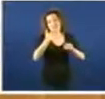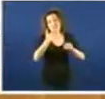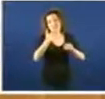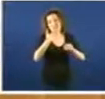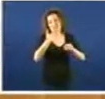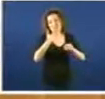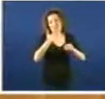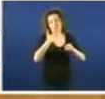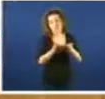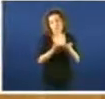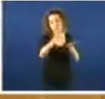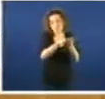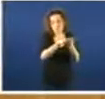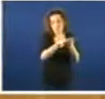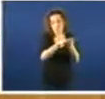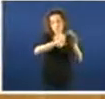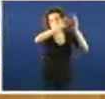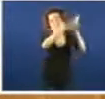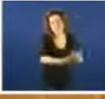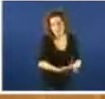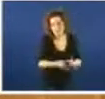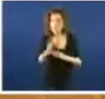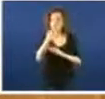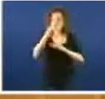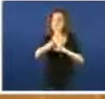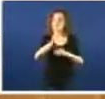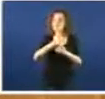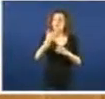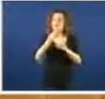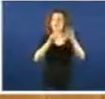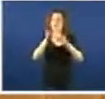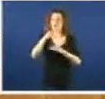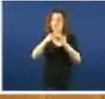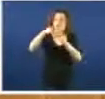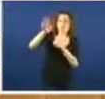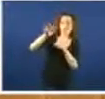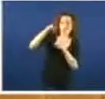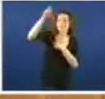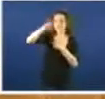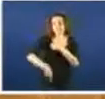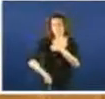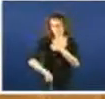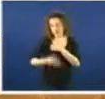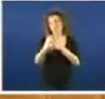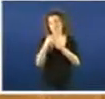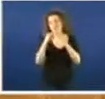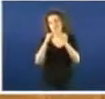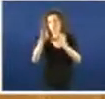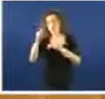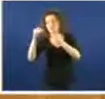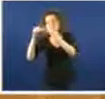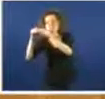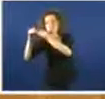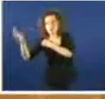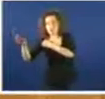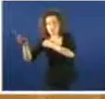,2% dos galegos maiores de 64 anos son tamén maiores de 84 anos, algo que no nivel